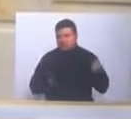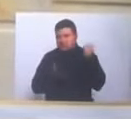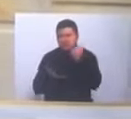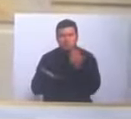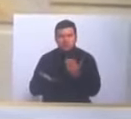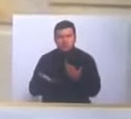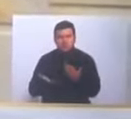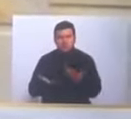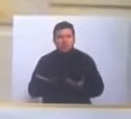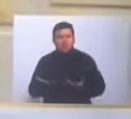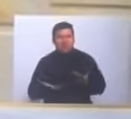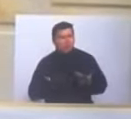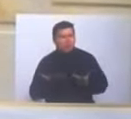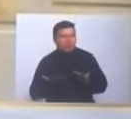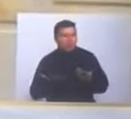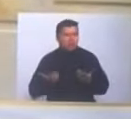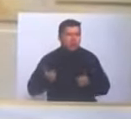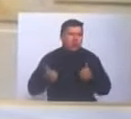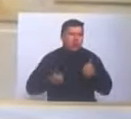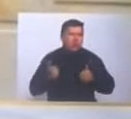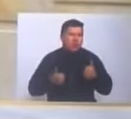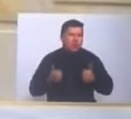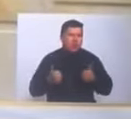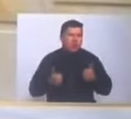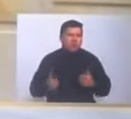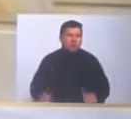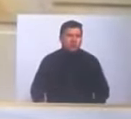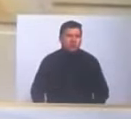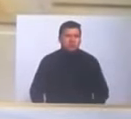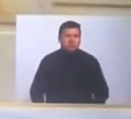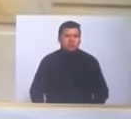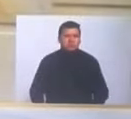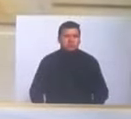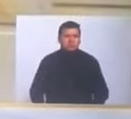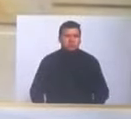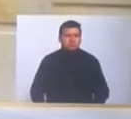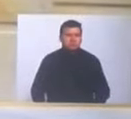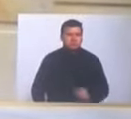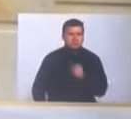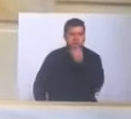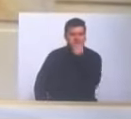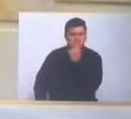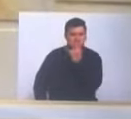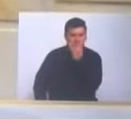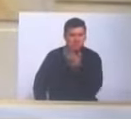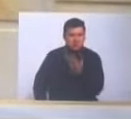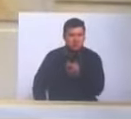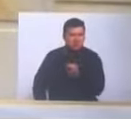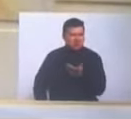vaya a haber un nuevo interesado en la empresa.